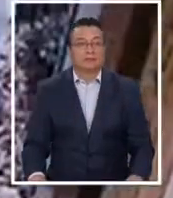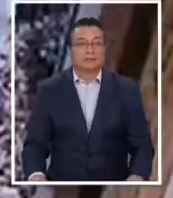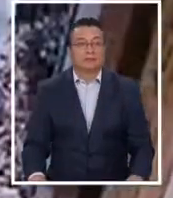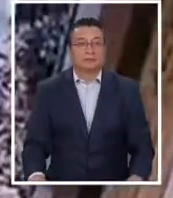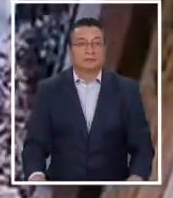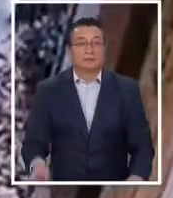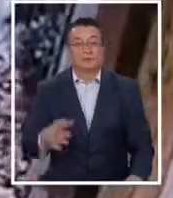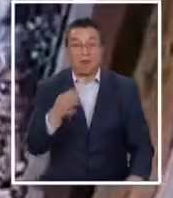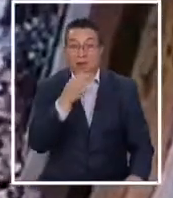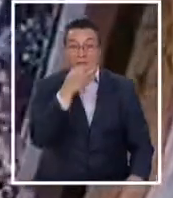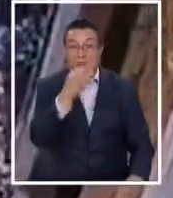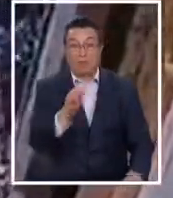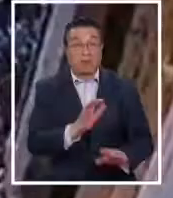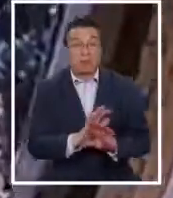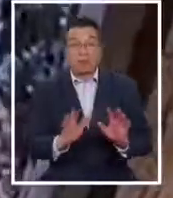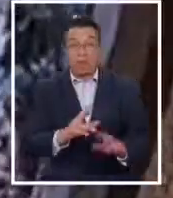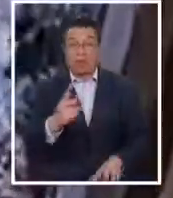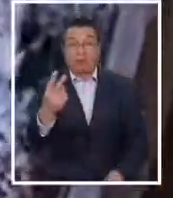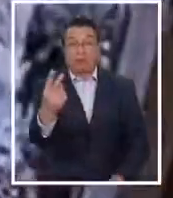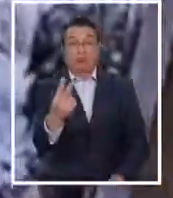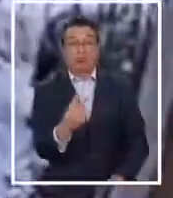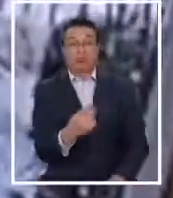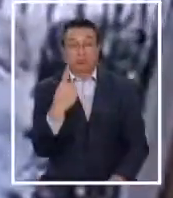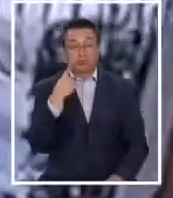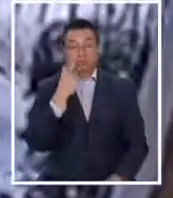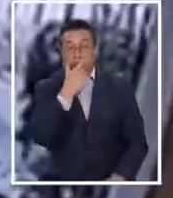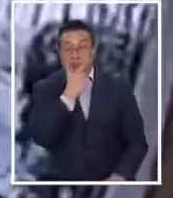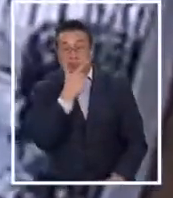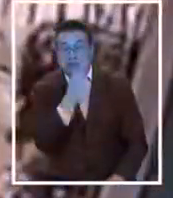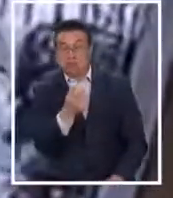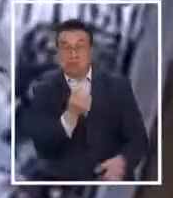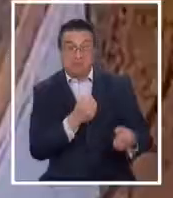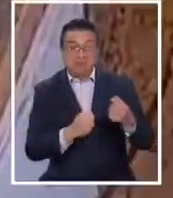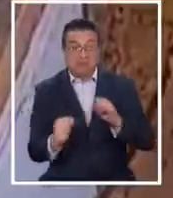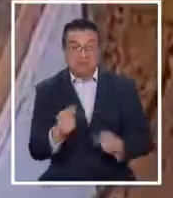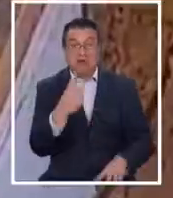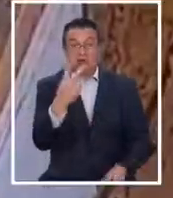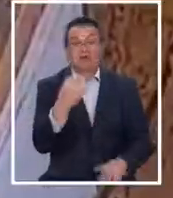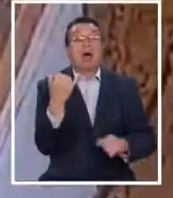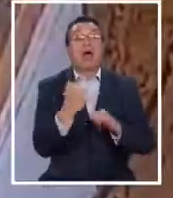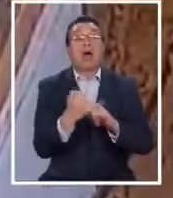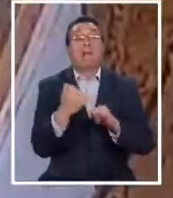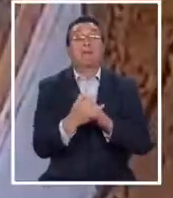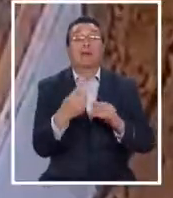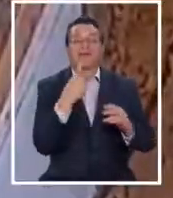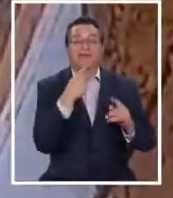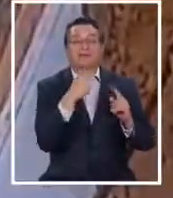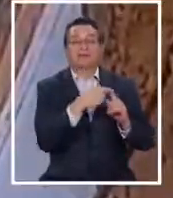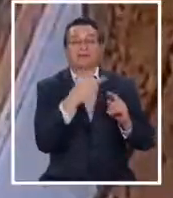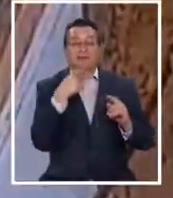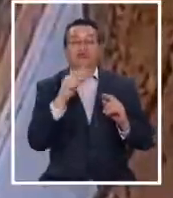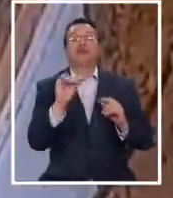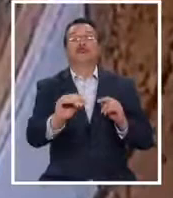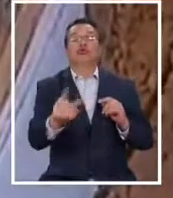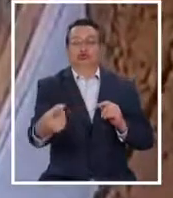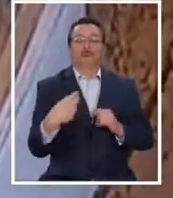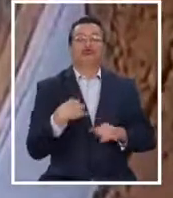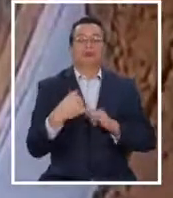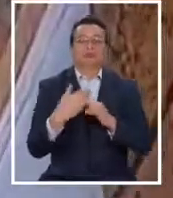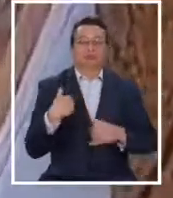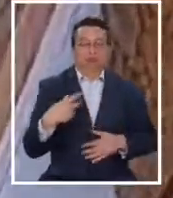Nadie les dijo absolutamente nada. ¿Quién iba a sospechar de alguna conducta anómala de dos amigos de un residente que avisó de su llegada?